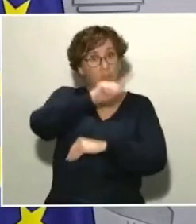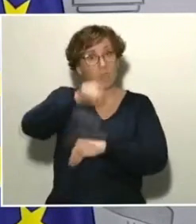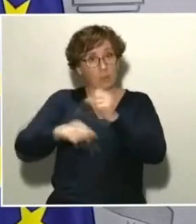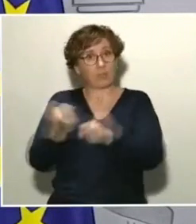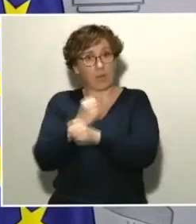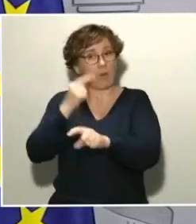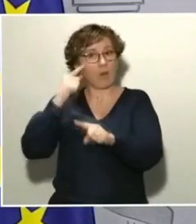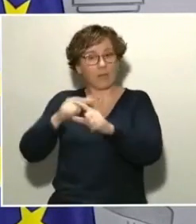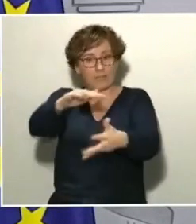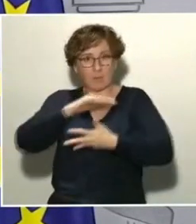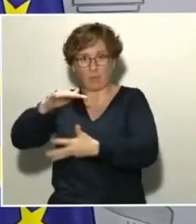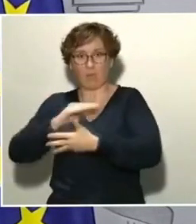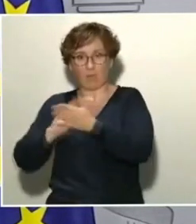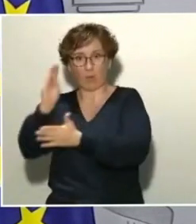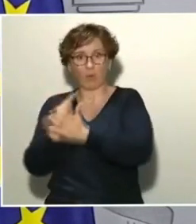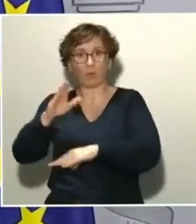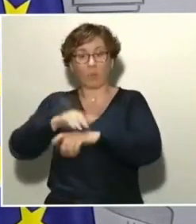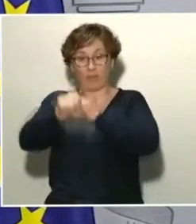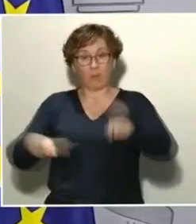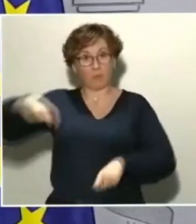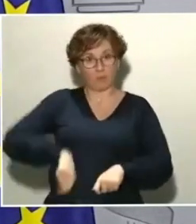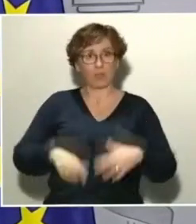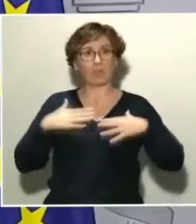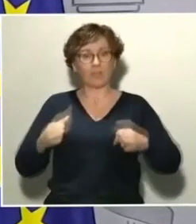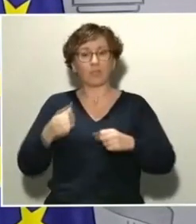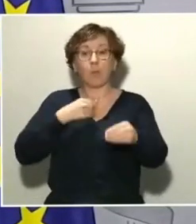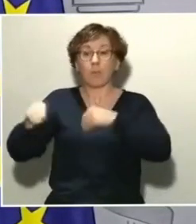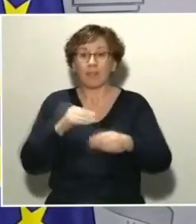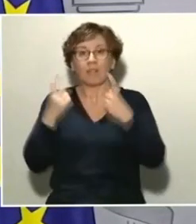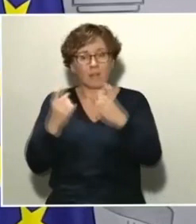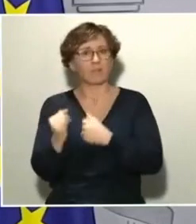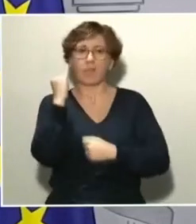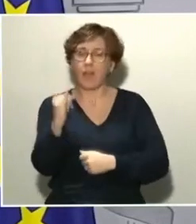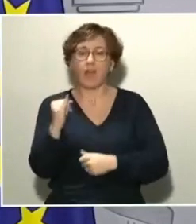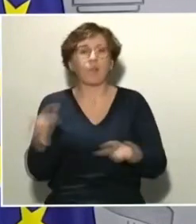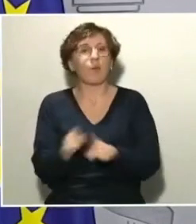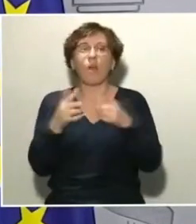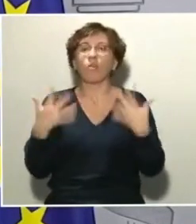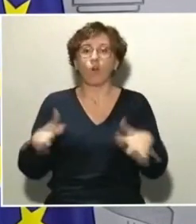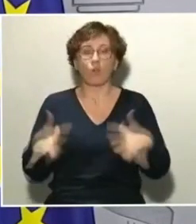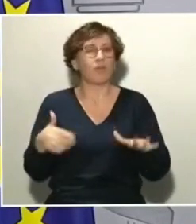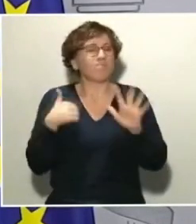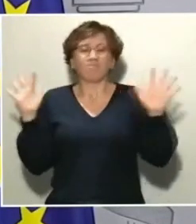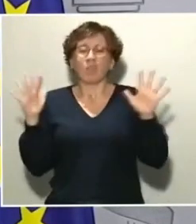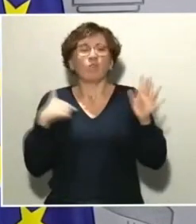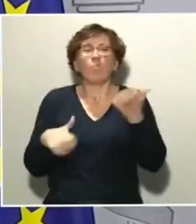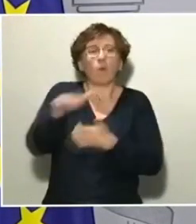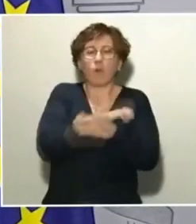profesionales sanitarios van a tener el material que necesiten en el momento que lo necesiten y donde lo necesiten. Y yo no voy a entrar en ningún tipo de polémica sobre esto.